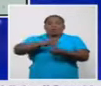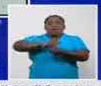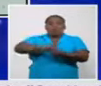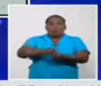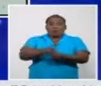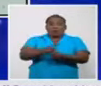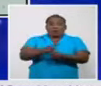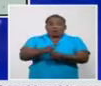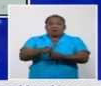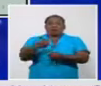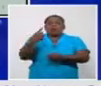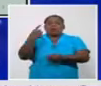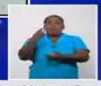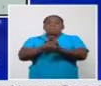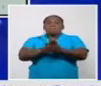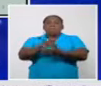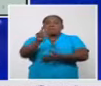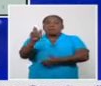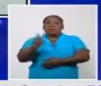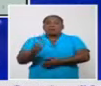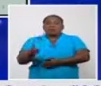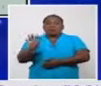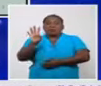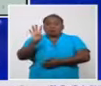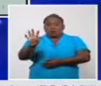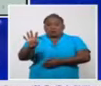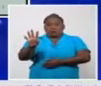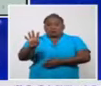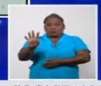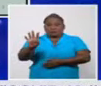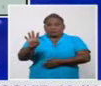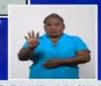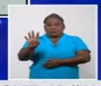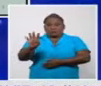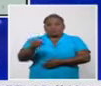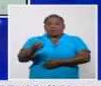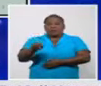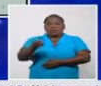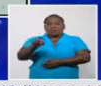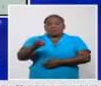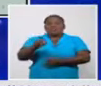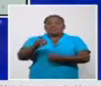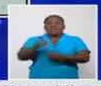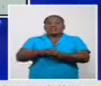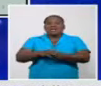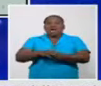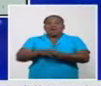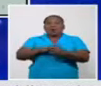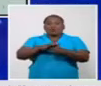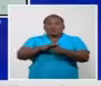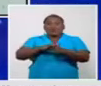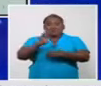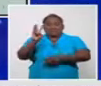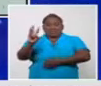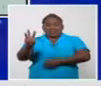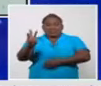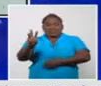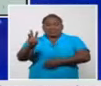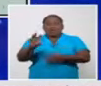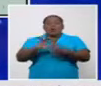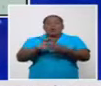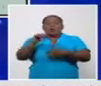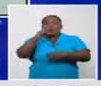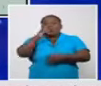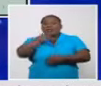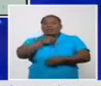Mayabeque, cuatro casos también. De San José de las Lajas, tres. De Guines, uno. De